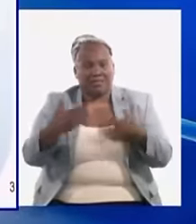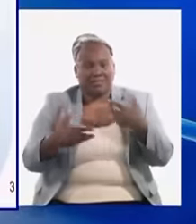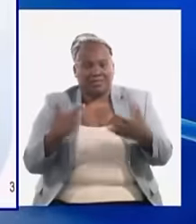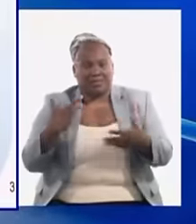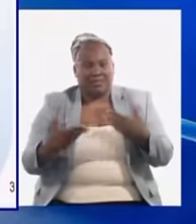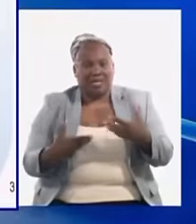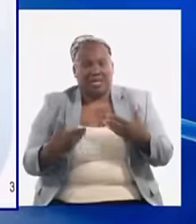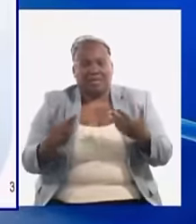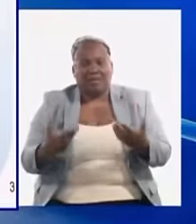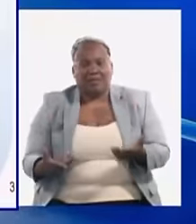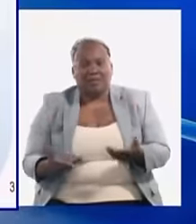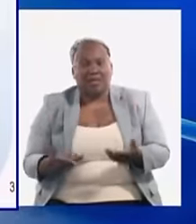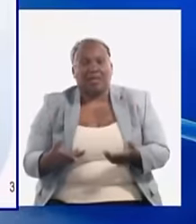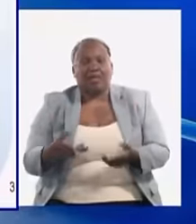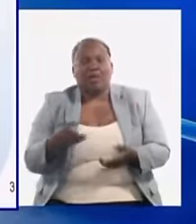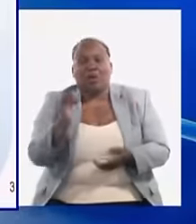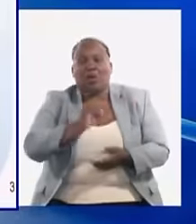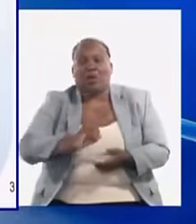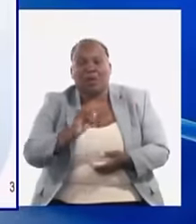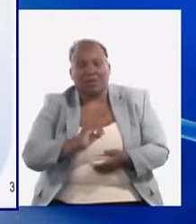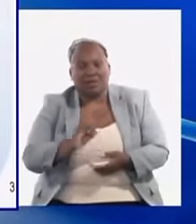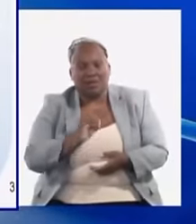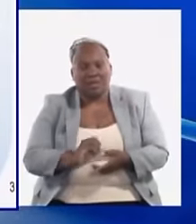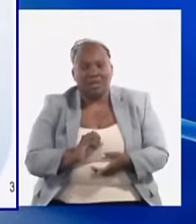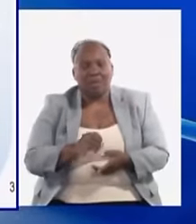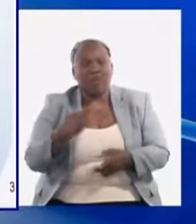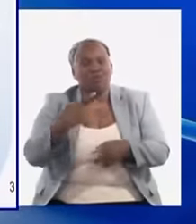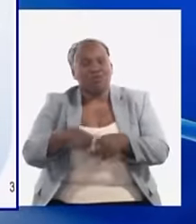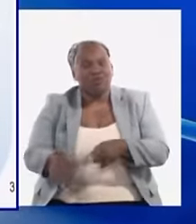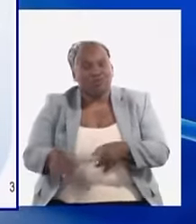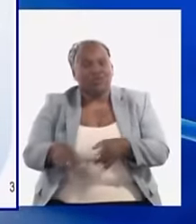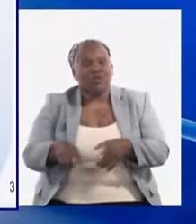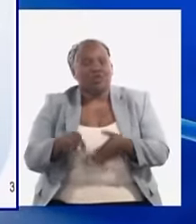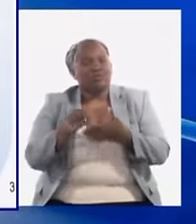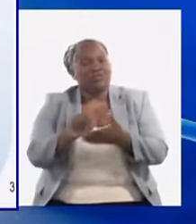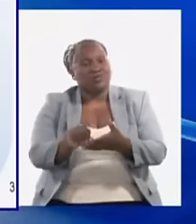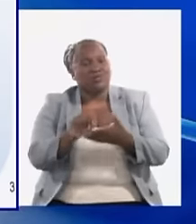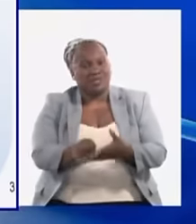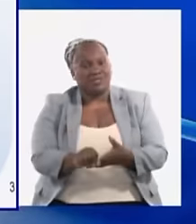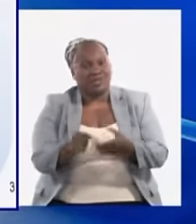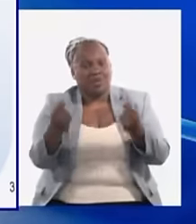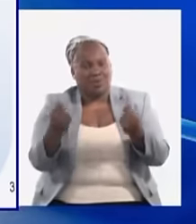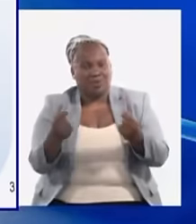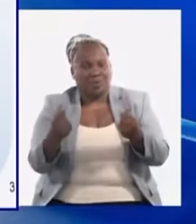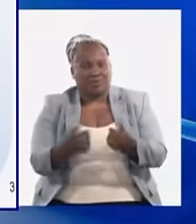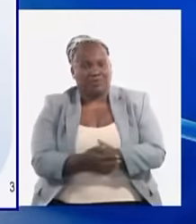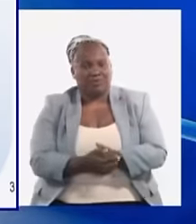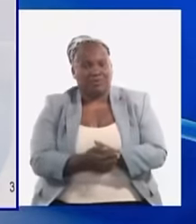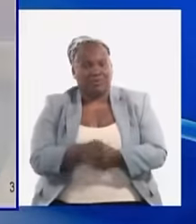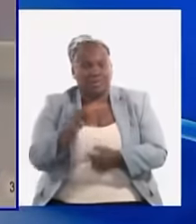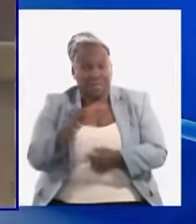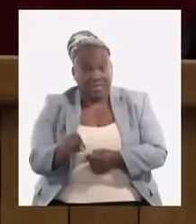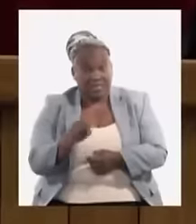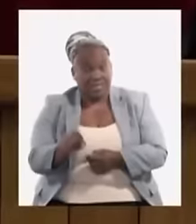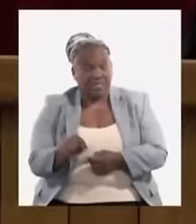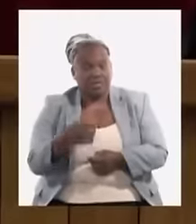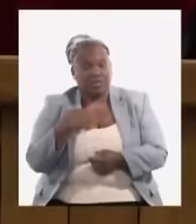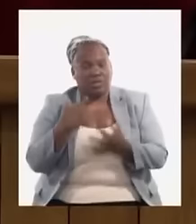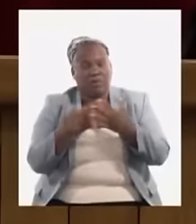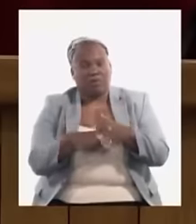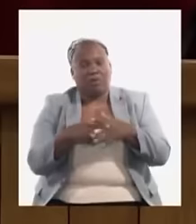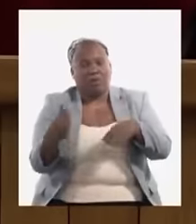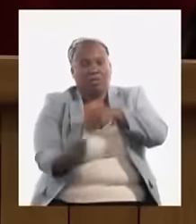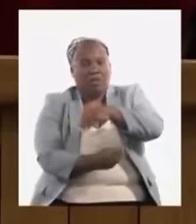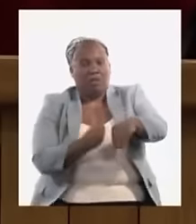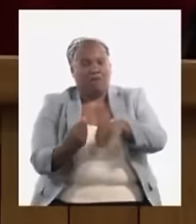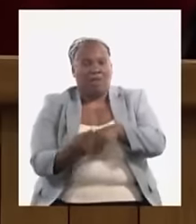los sectores ramales y otras actividades de la economía y los servicios. Y eso es una cuestión que tenemos que transformar en